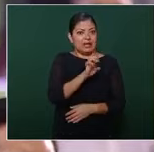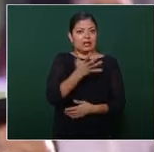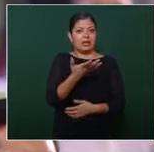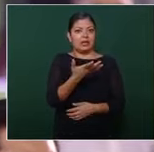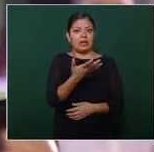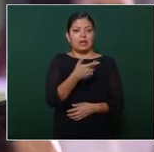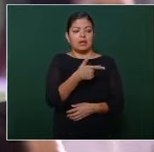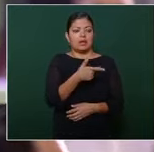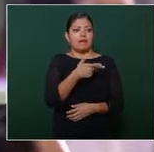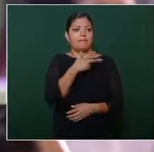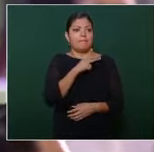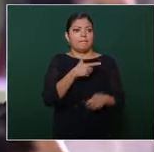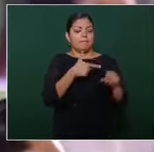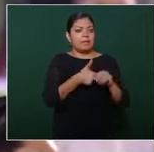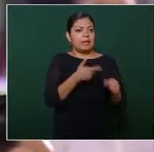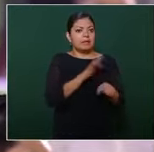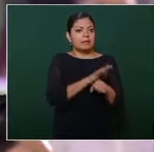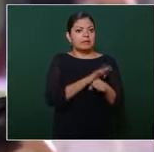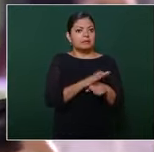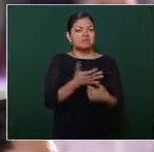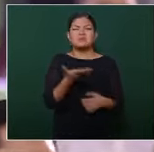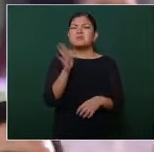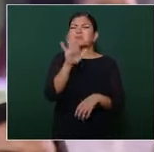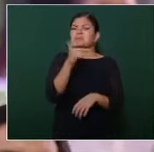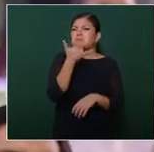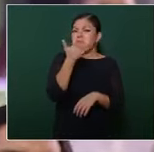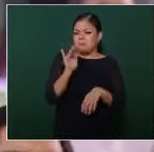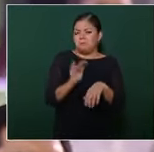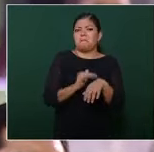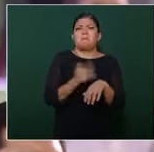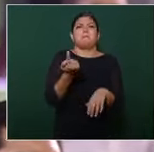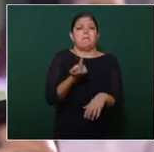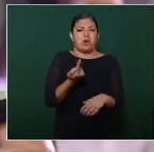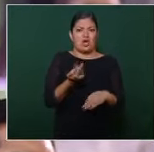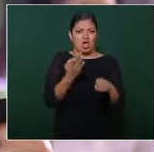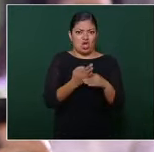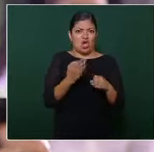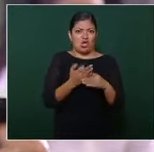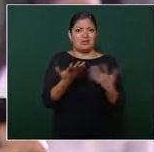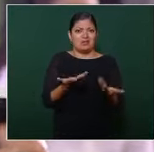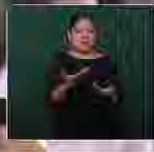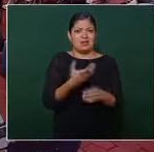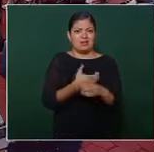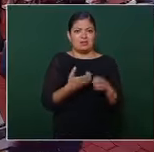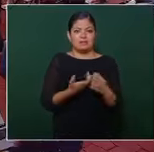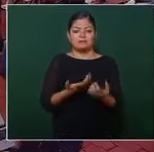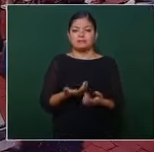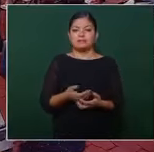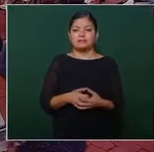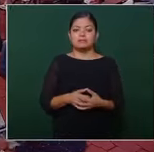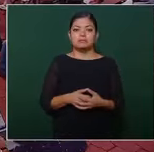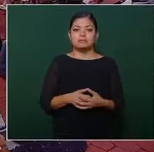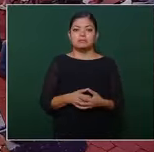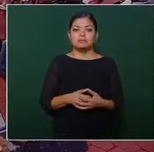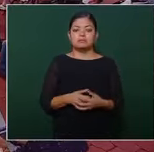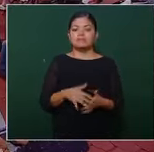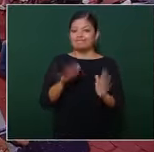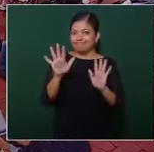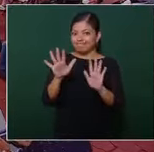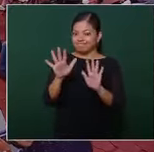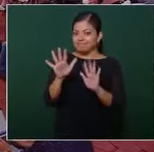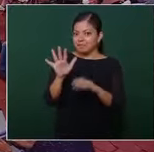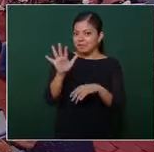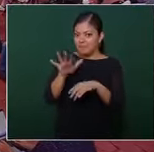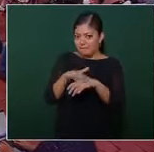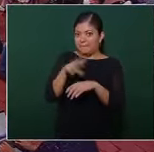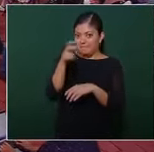esto? ¿por qué hay medios que están en este sentido con este tema? por esto no puede